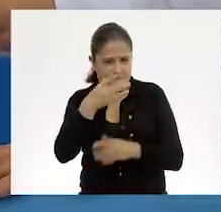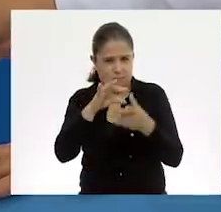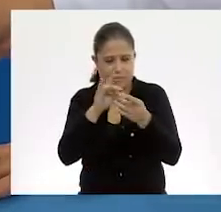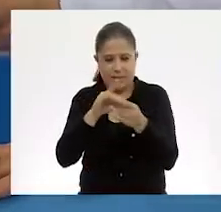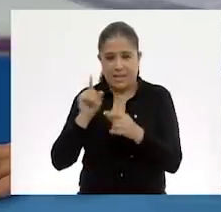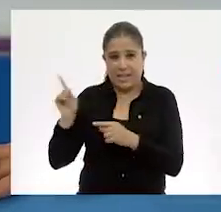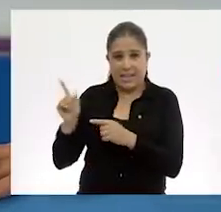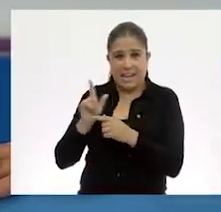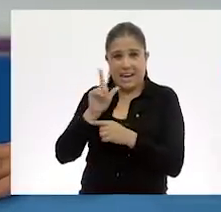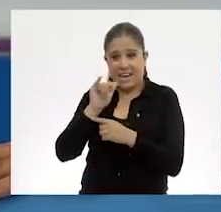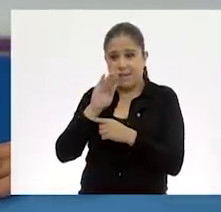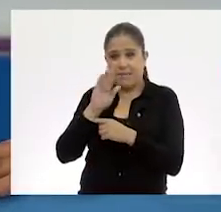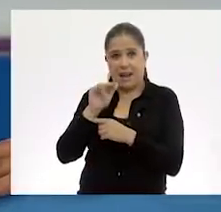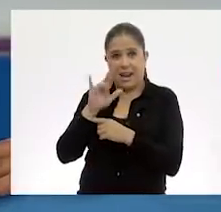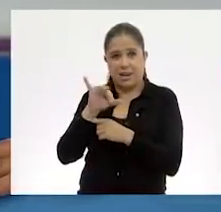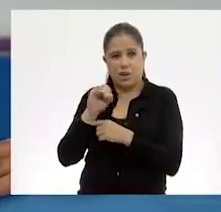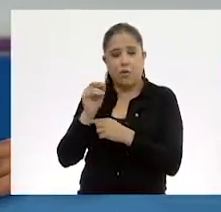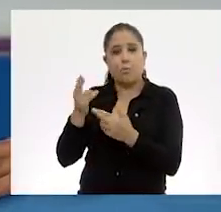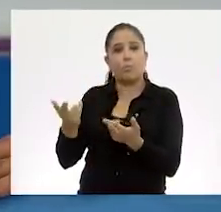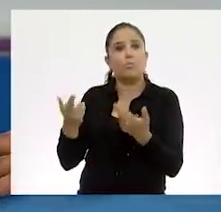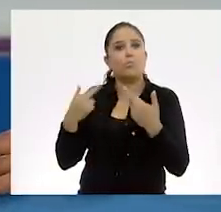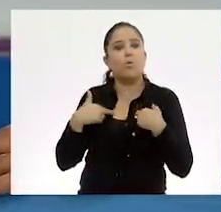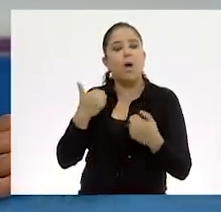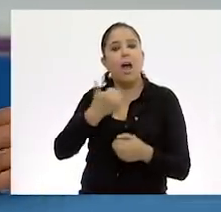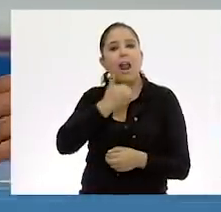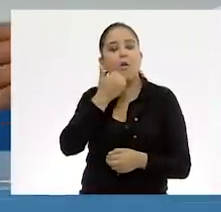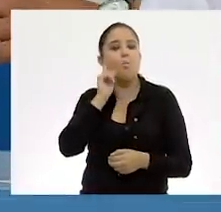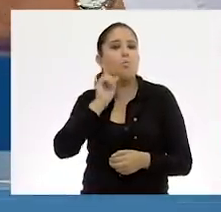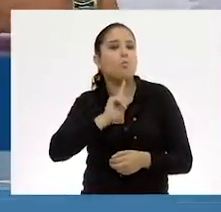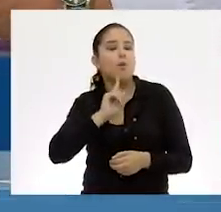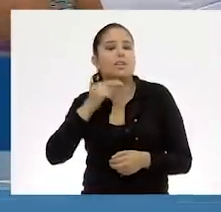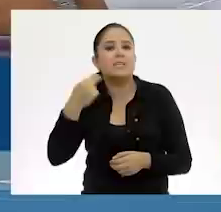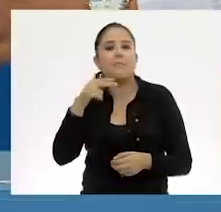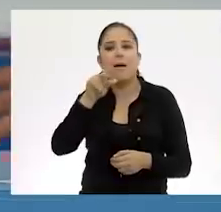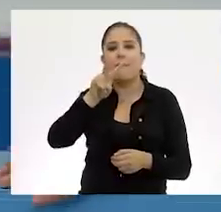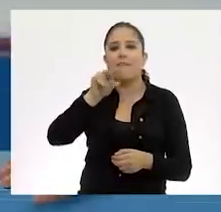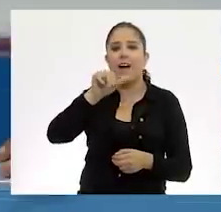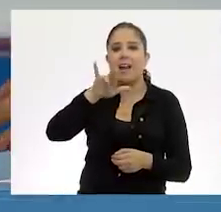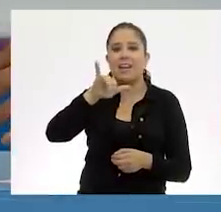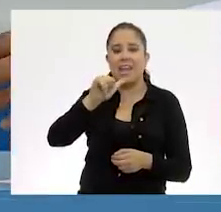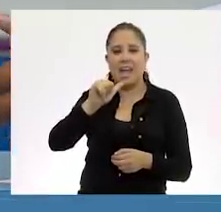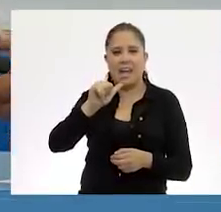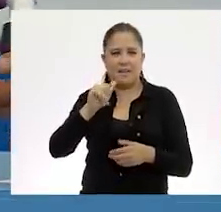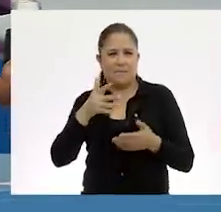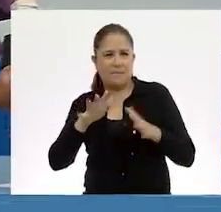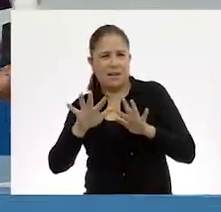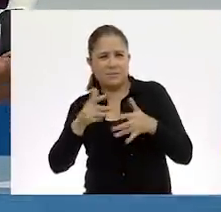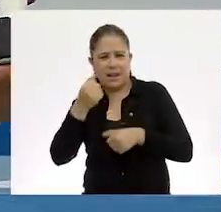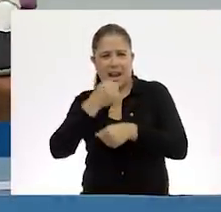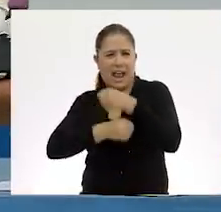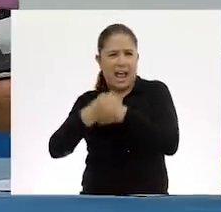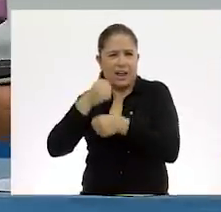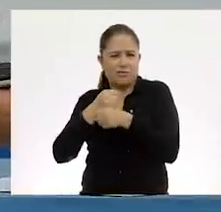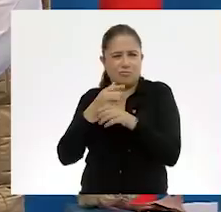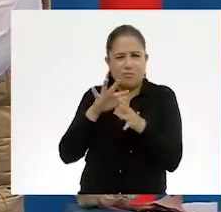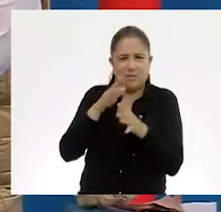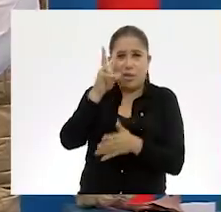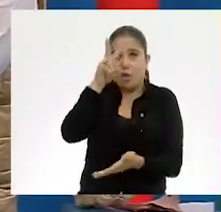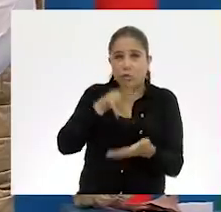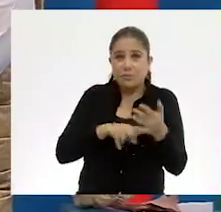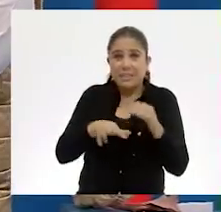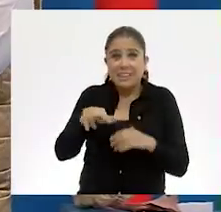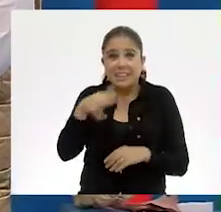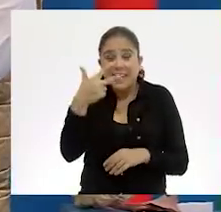librario me lo regaló una alumna llamada Vania, que fue del año del 2013.